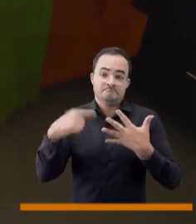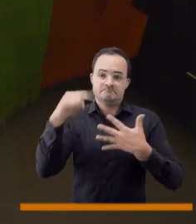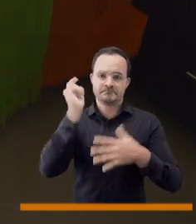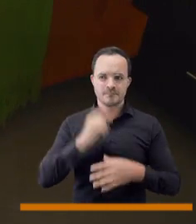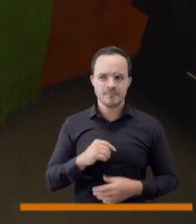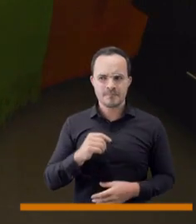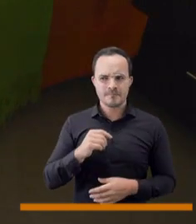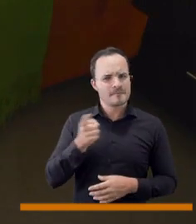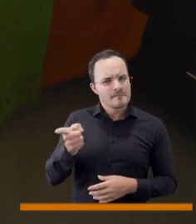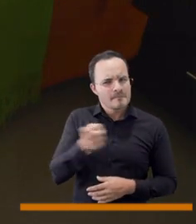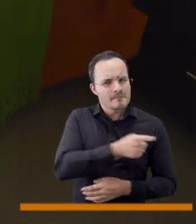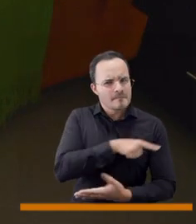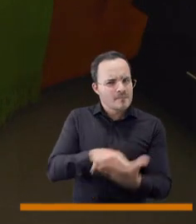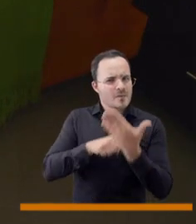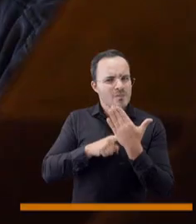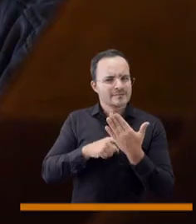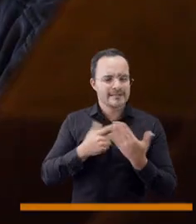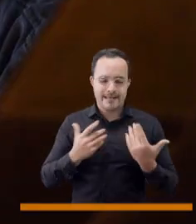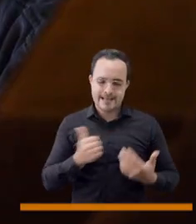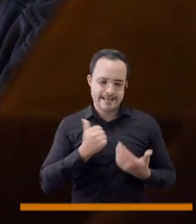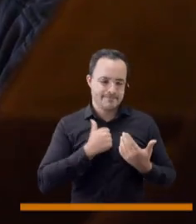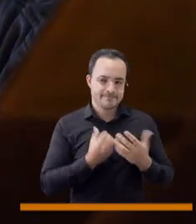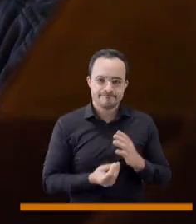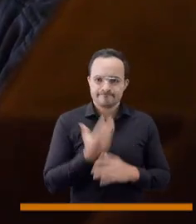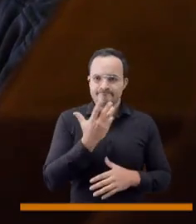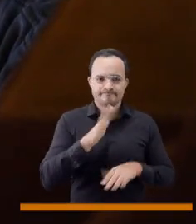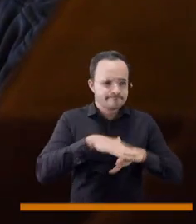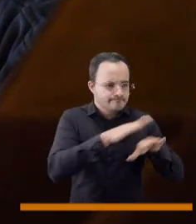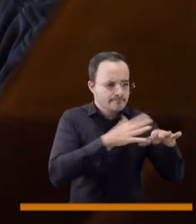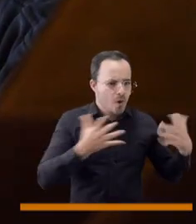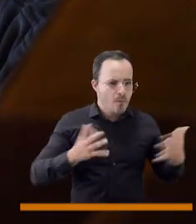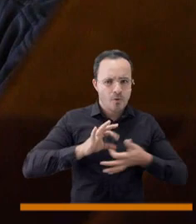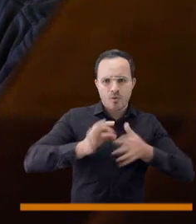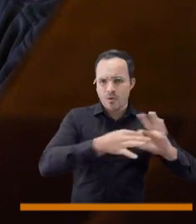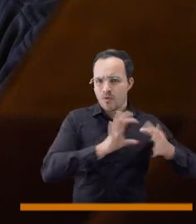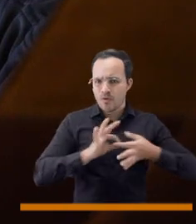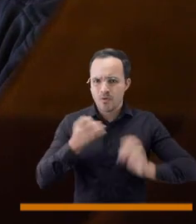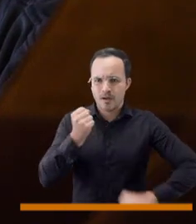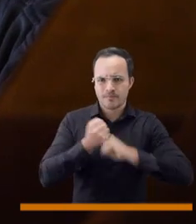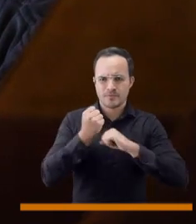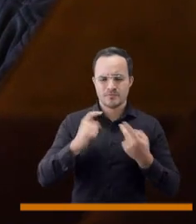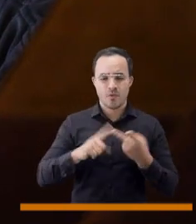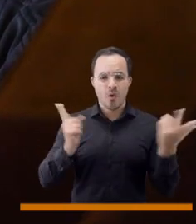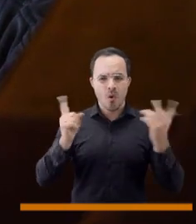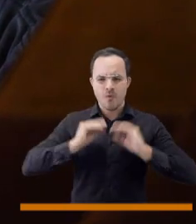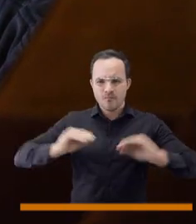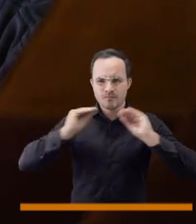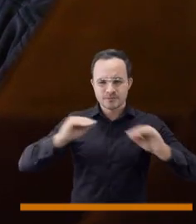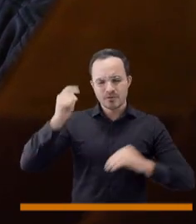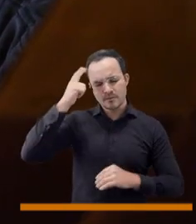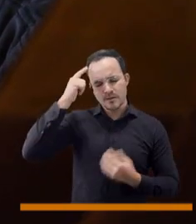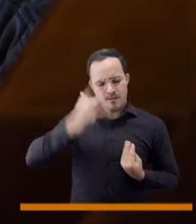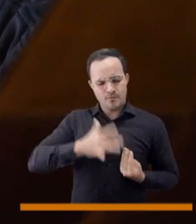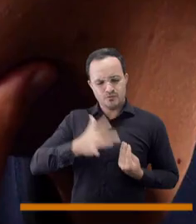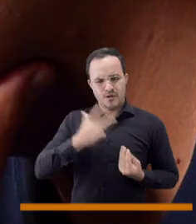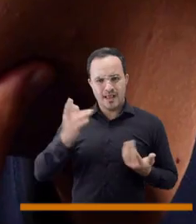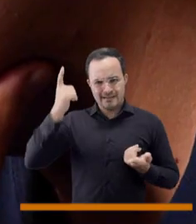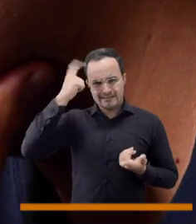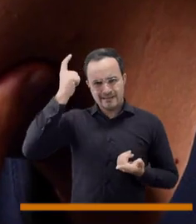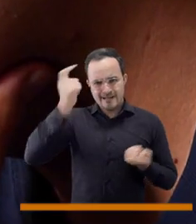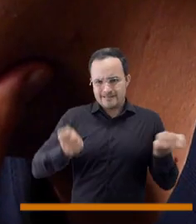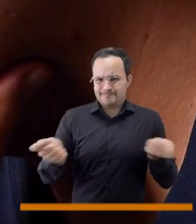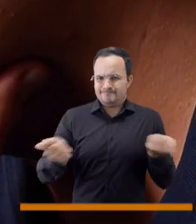nos ha movilizado a nosotros en buscar cómo construimos redes de apoyo, cómo generamos una inteligencia emocional que nos permita a nosotros